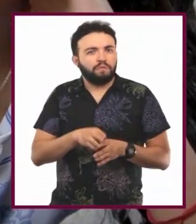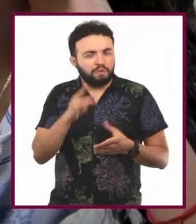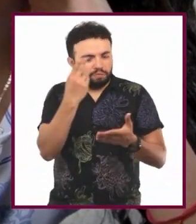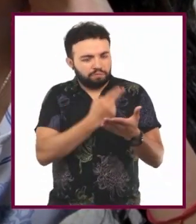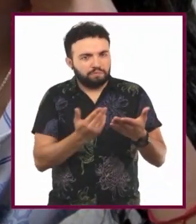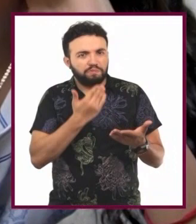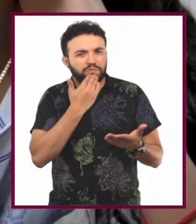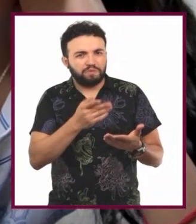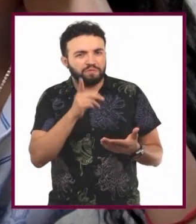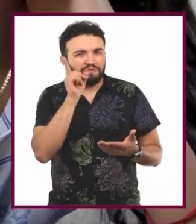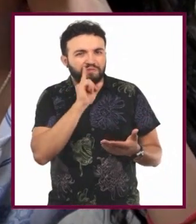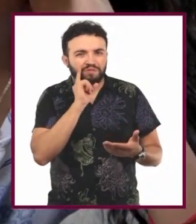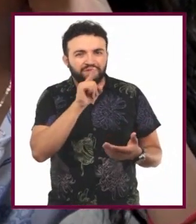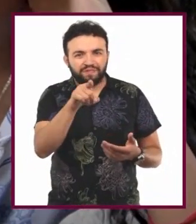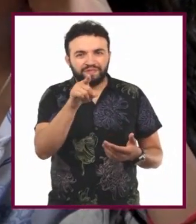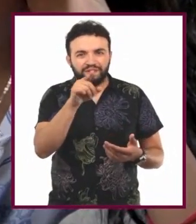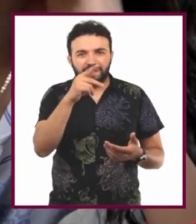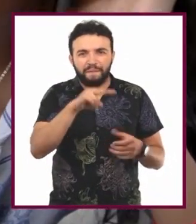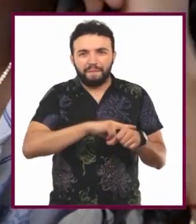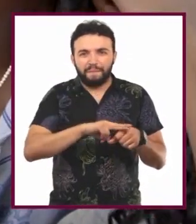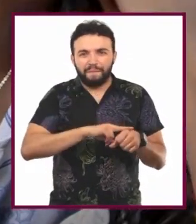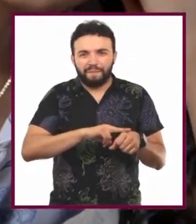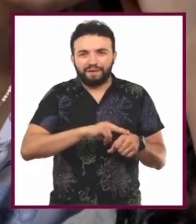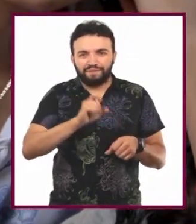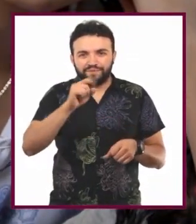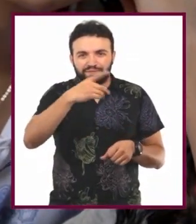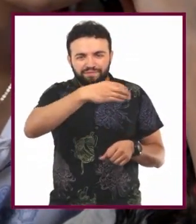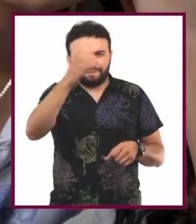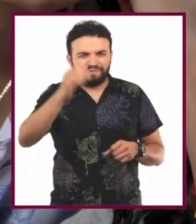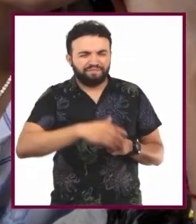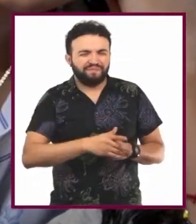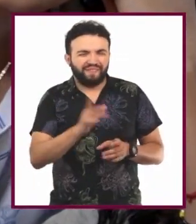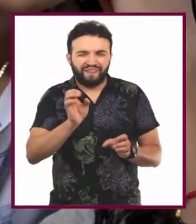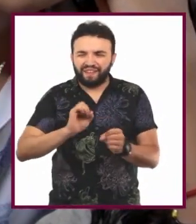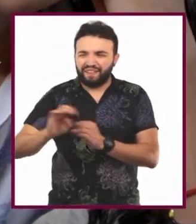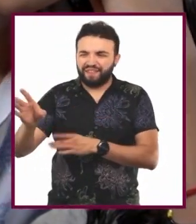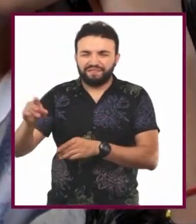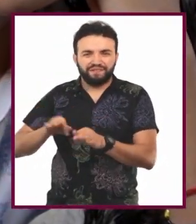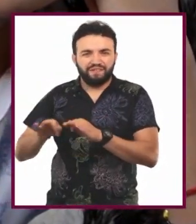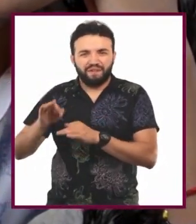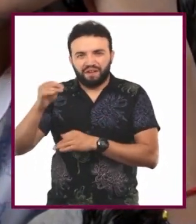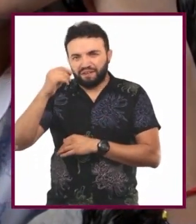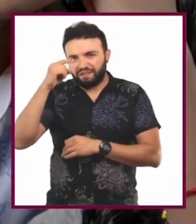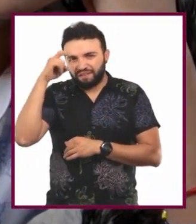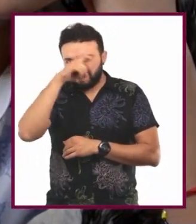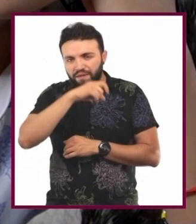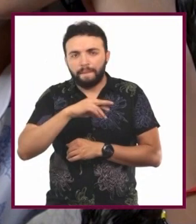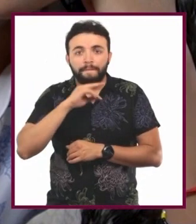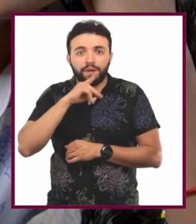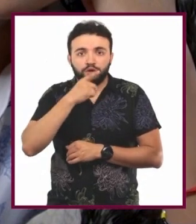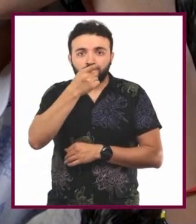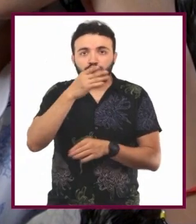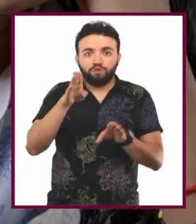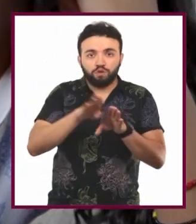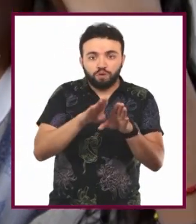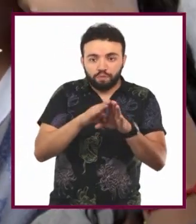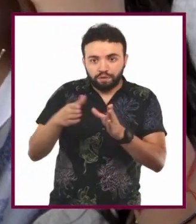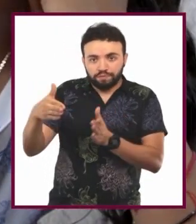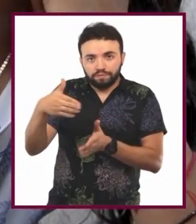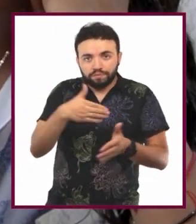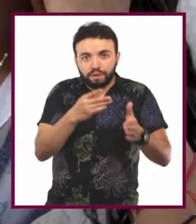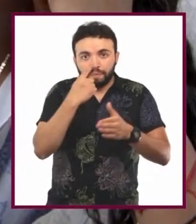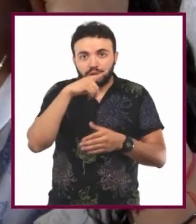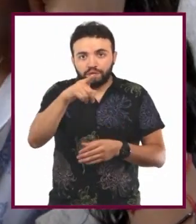Esa que sale y es verde. Yo que tú, le dejaba el trabajo difícil a Des y mejor ponte a hacer la ruta para los alienígenas.